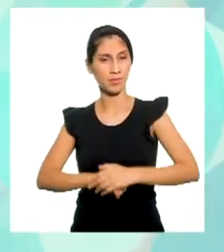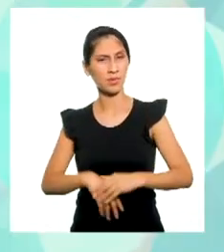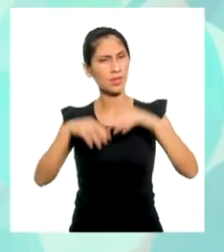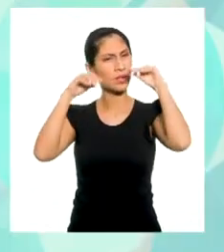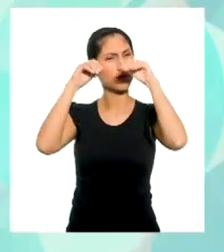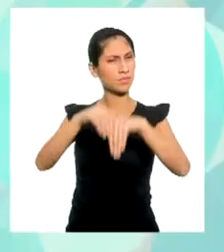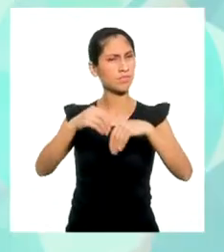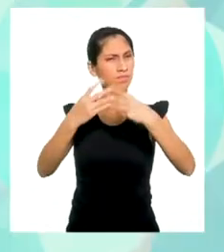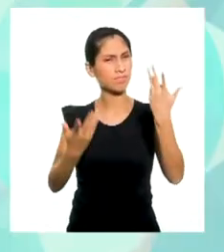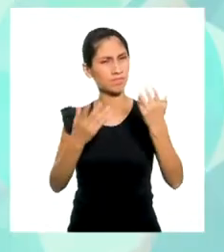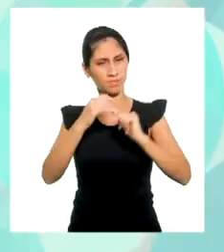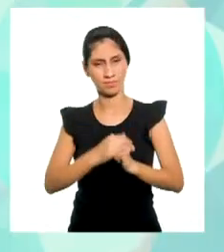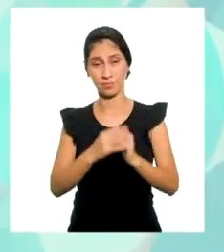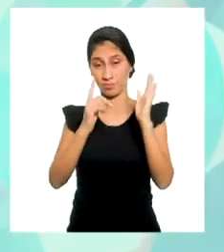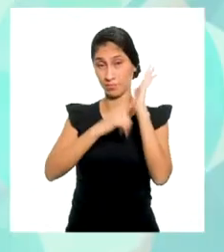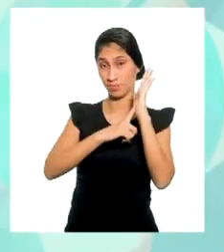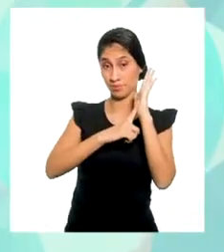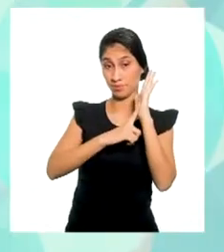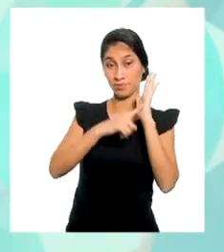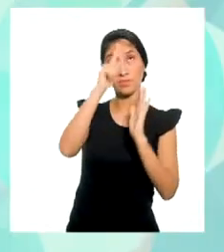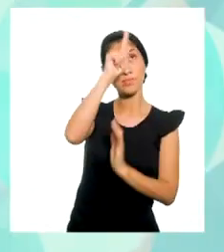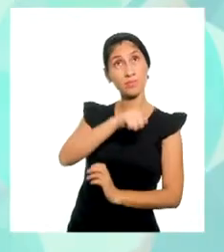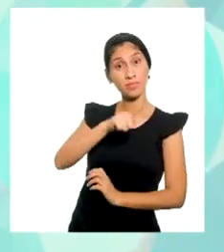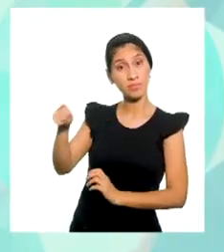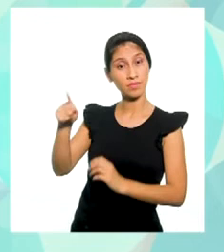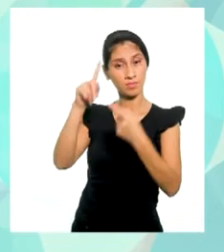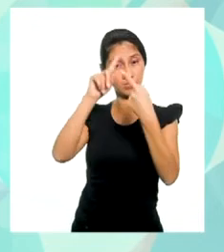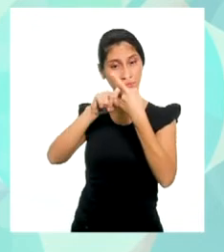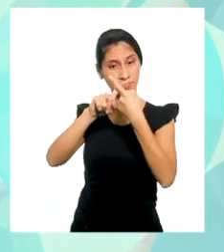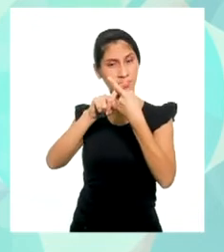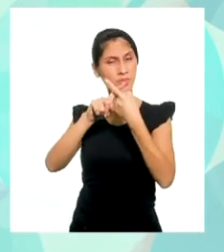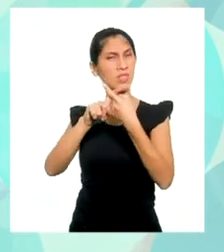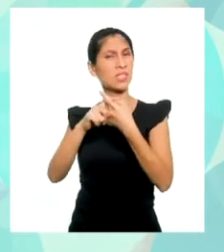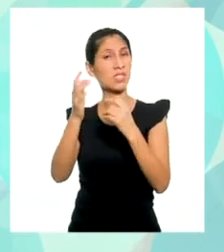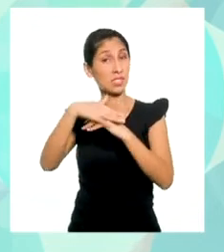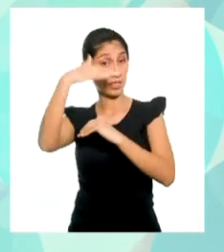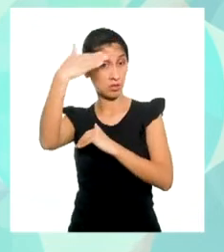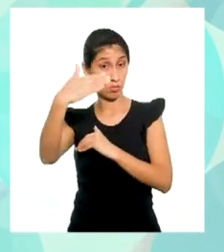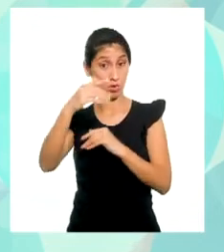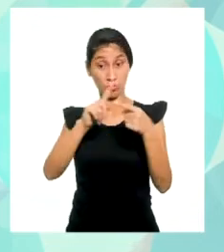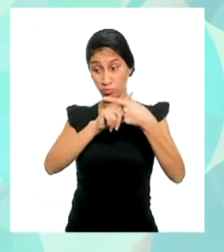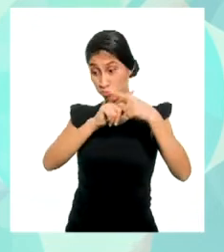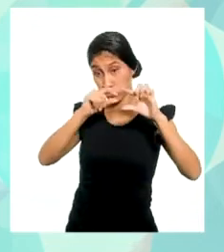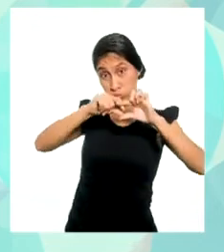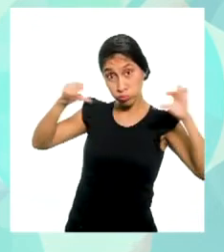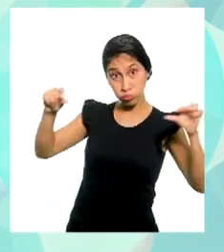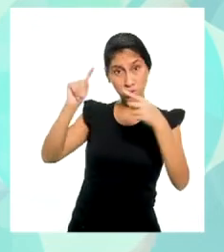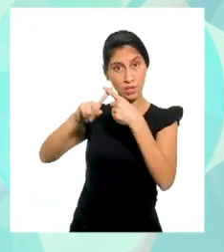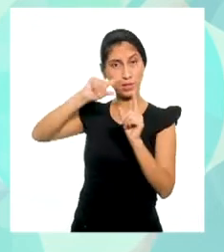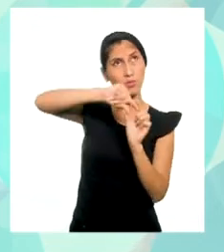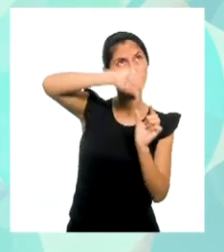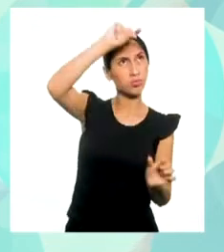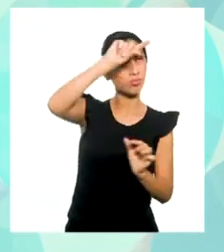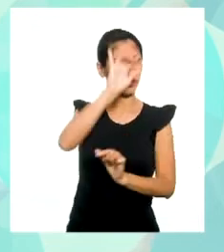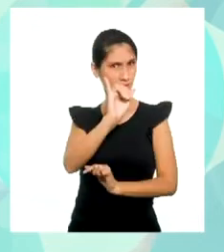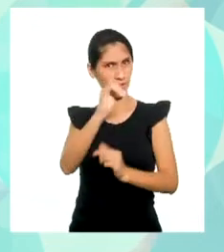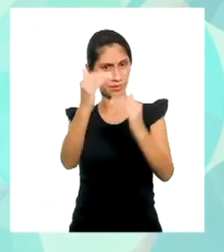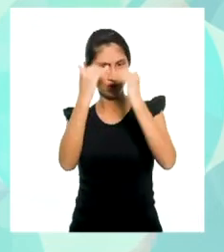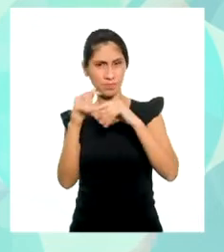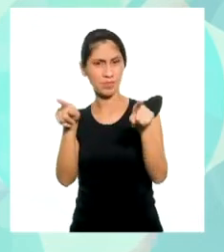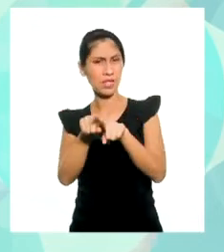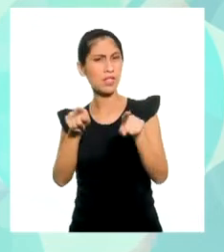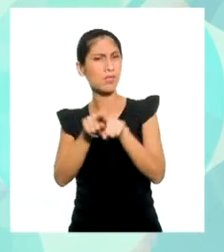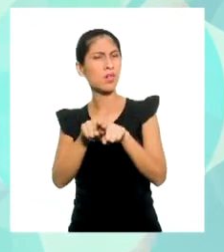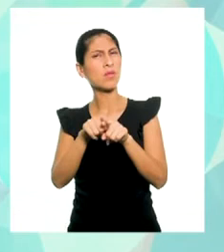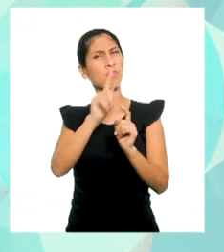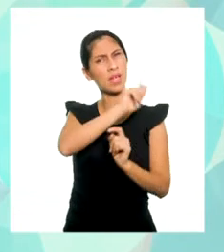Colocamos nuestros ejes. El horizontal, que es X, y el vertical, que es Y. Luego vamos ubicando los valores que tomaría